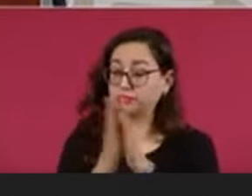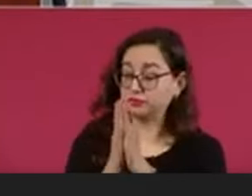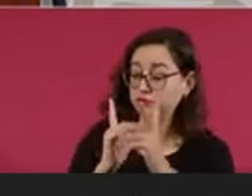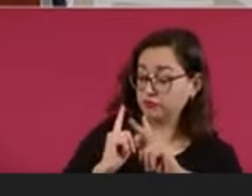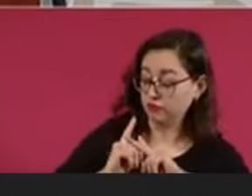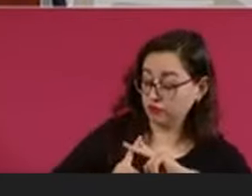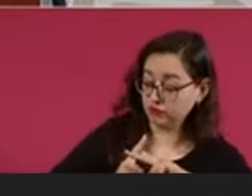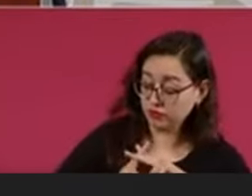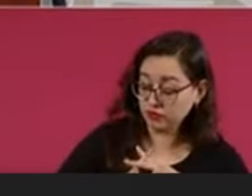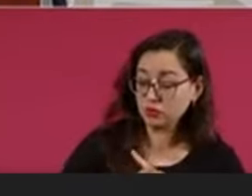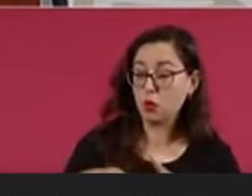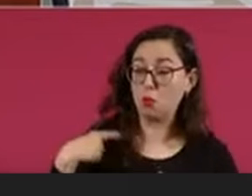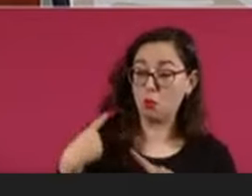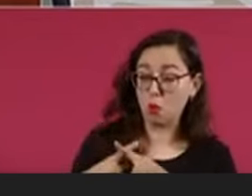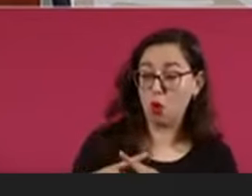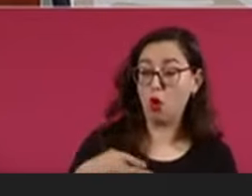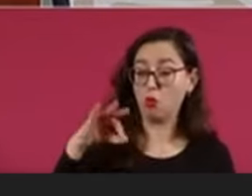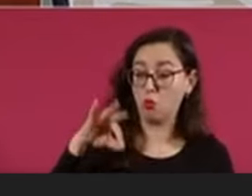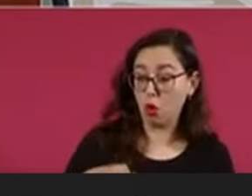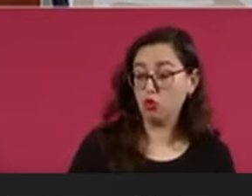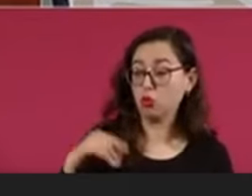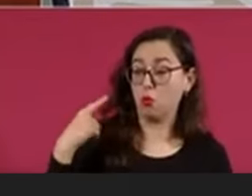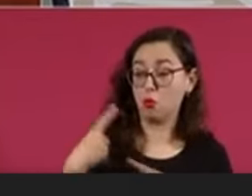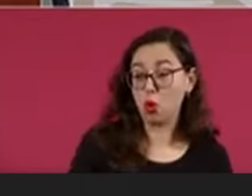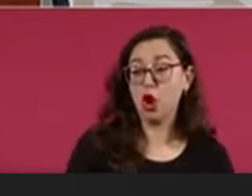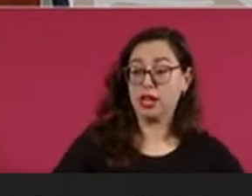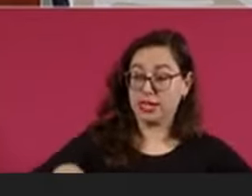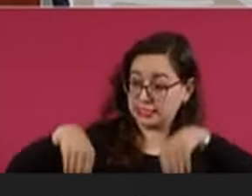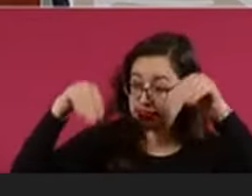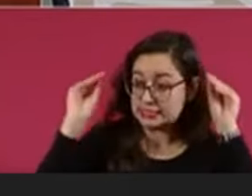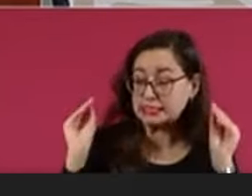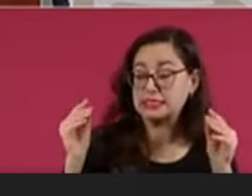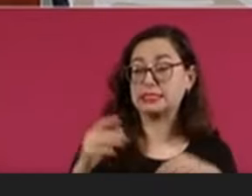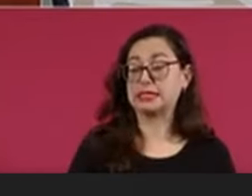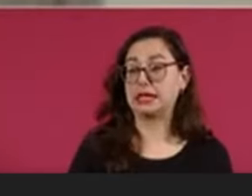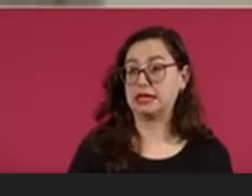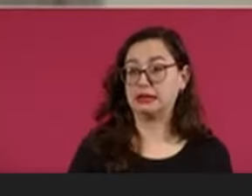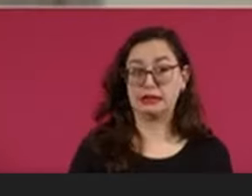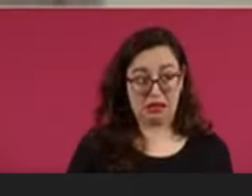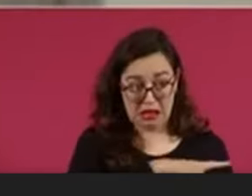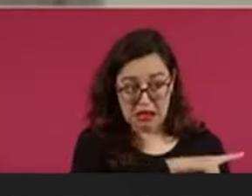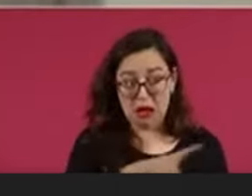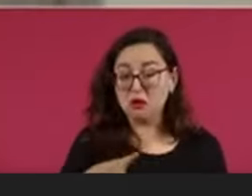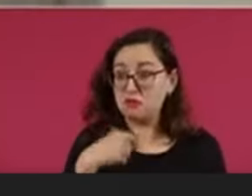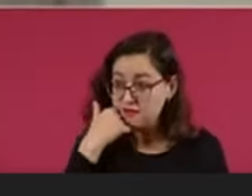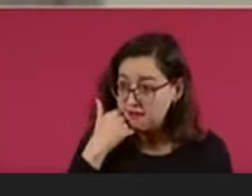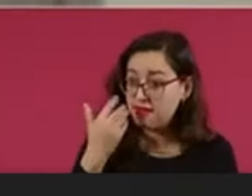recuento voto por voto, casilla por casilla, le propongo lo siguiente.